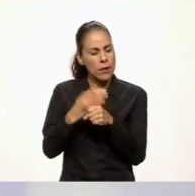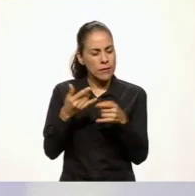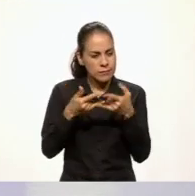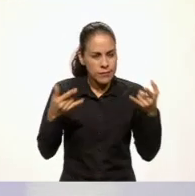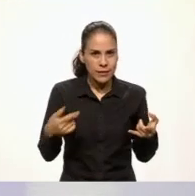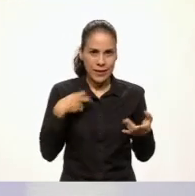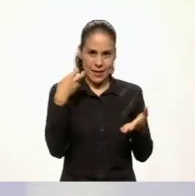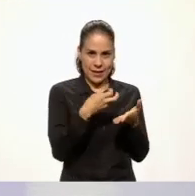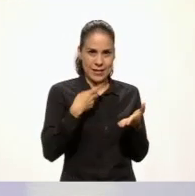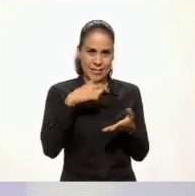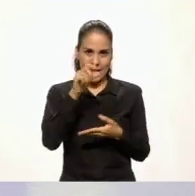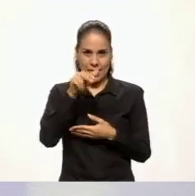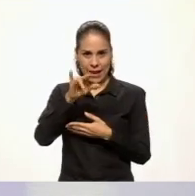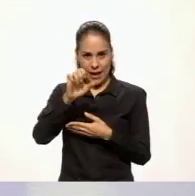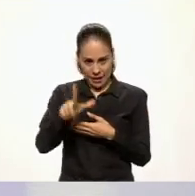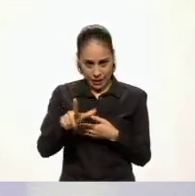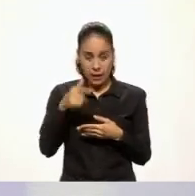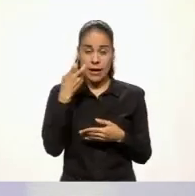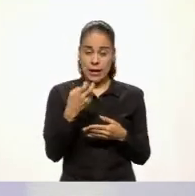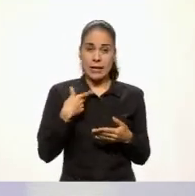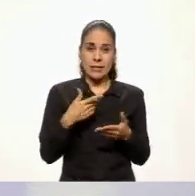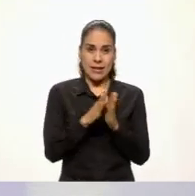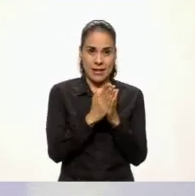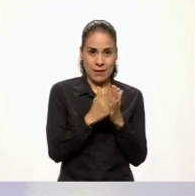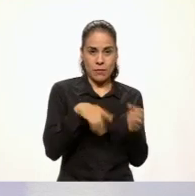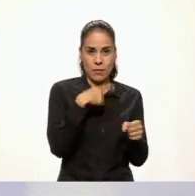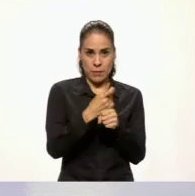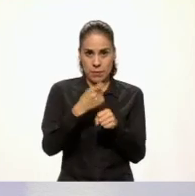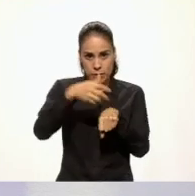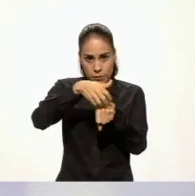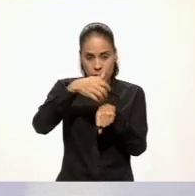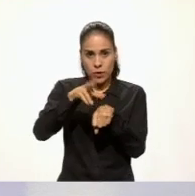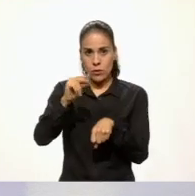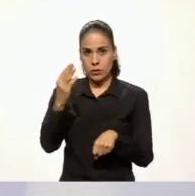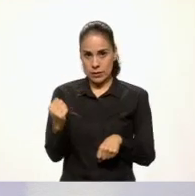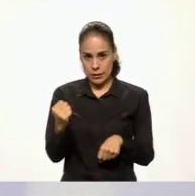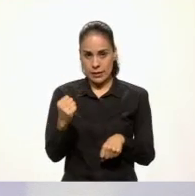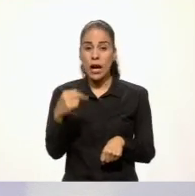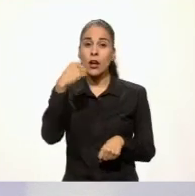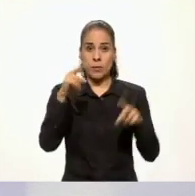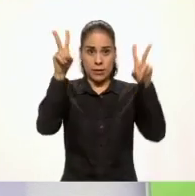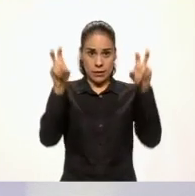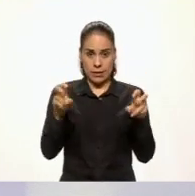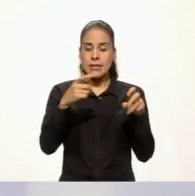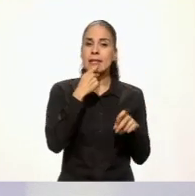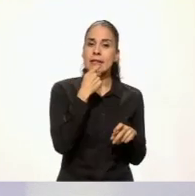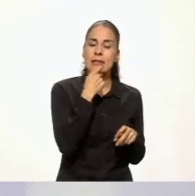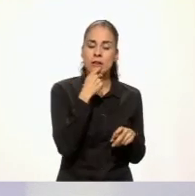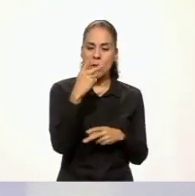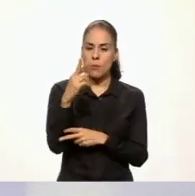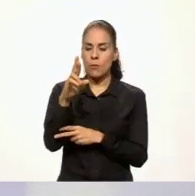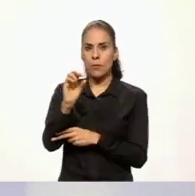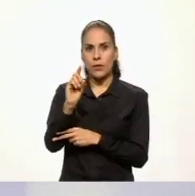está en el libro de lecturas de primer grado, página 89. Se llama El niño prodigio. ¡Ahí les va!